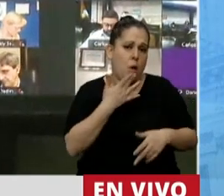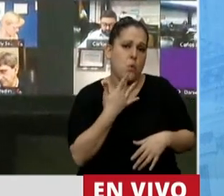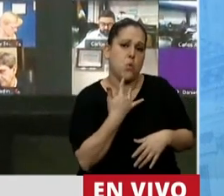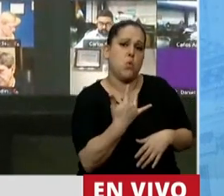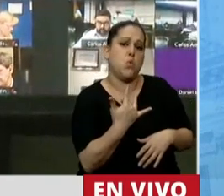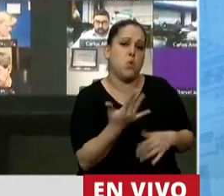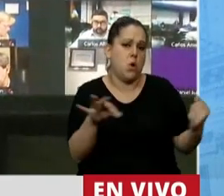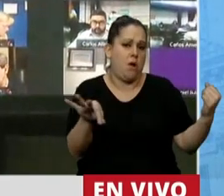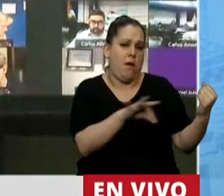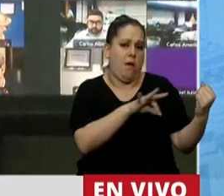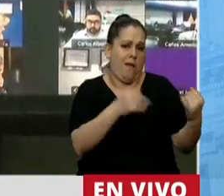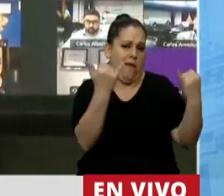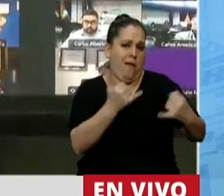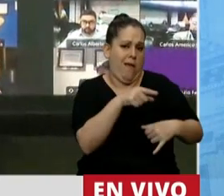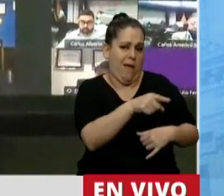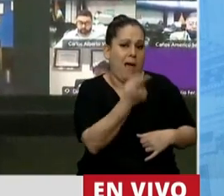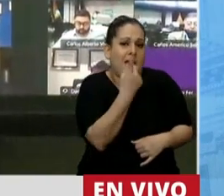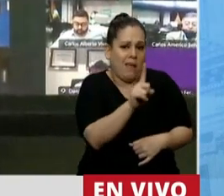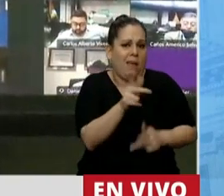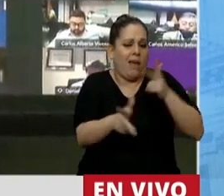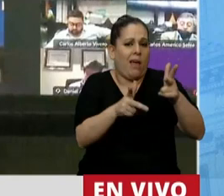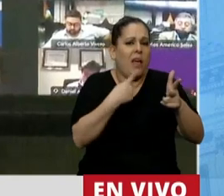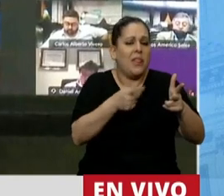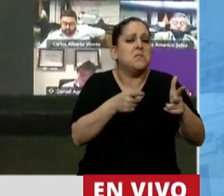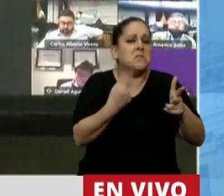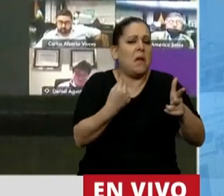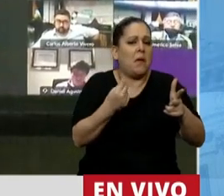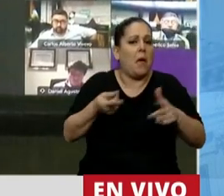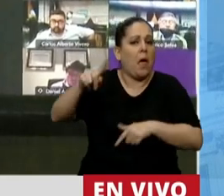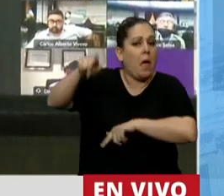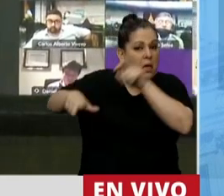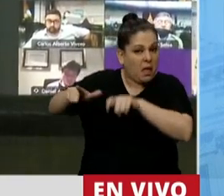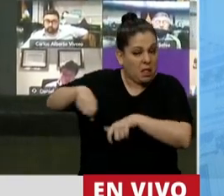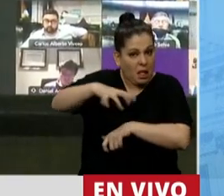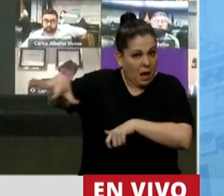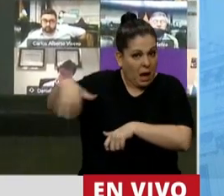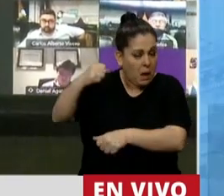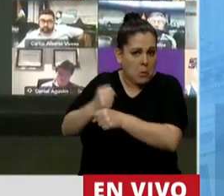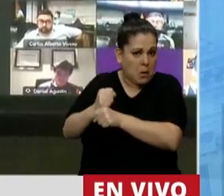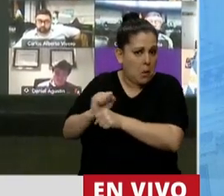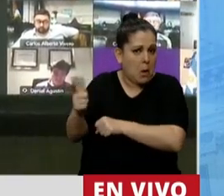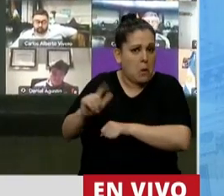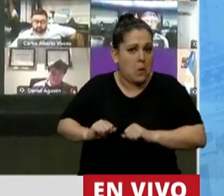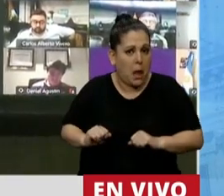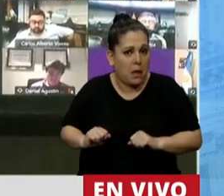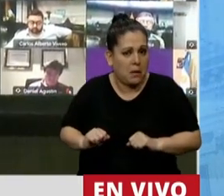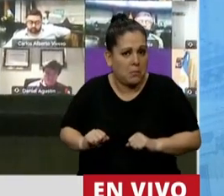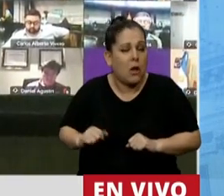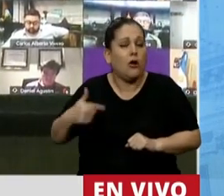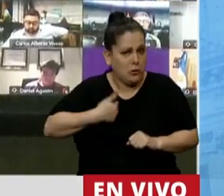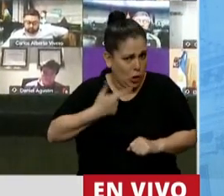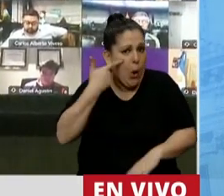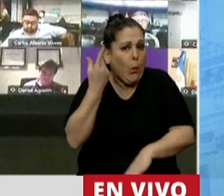le hicieron creer a la gente que el campo no generaba empleo. Mire, Presidente, yo vivo en una localidad del interior